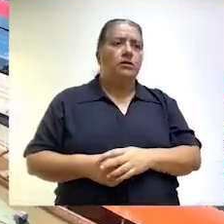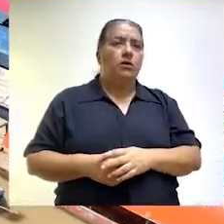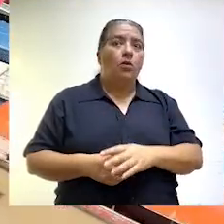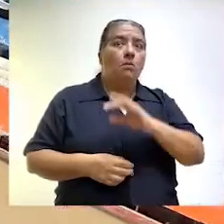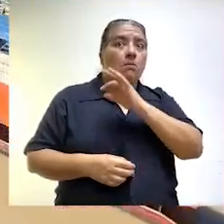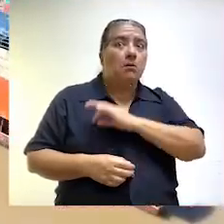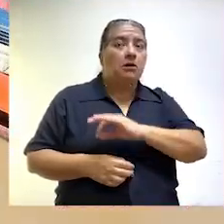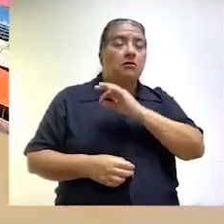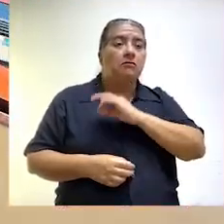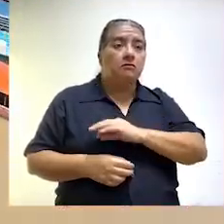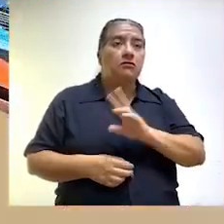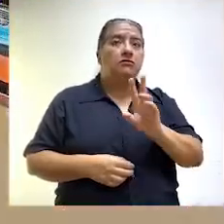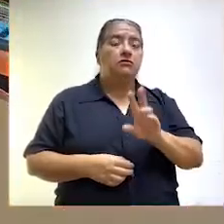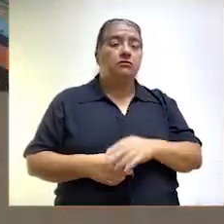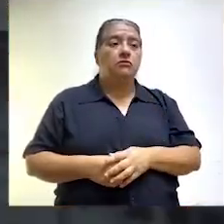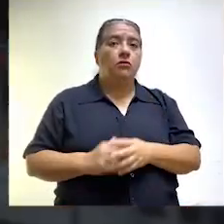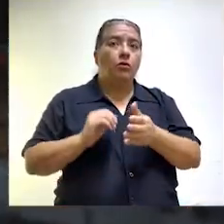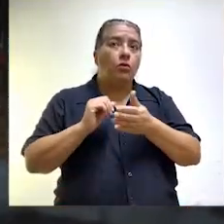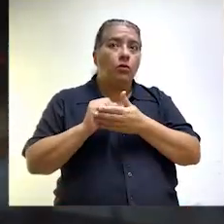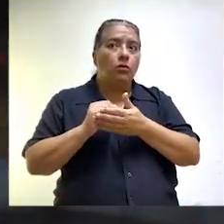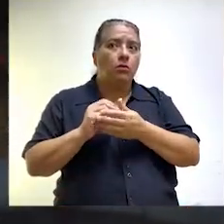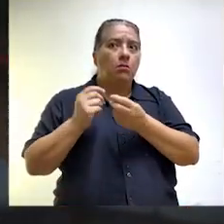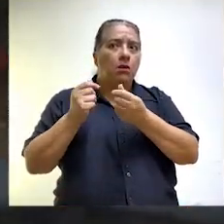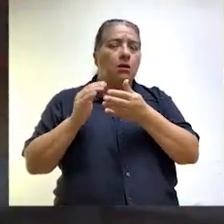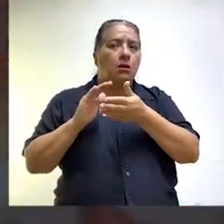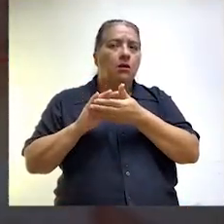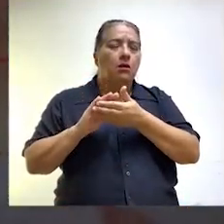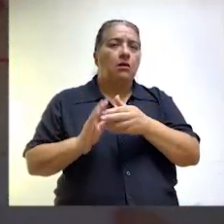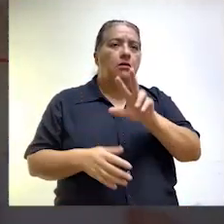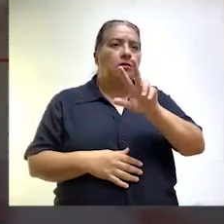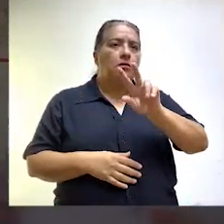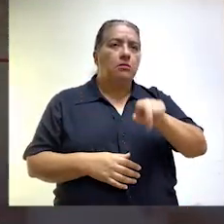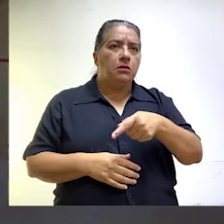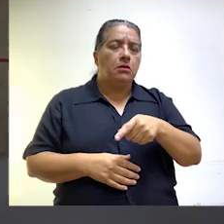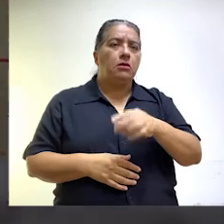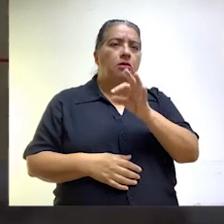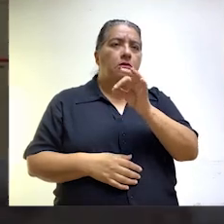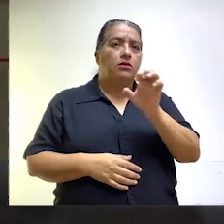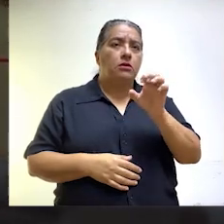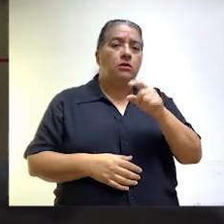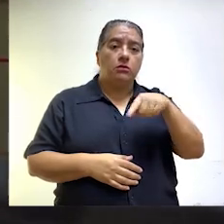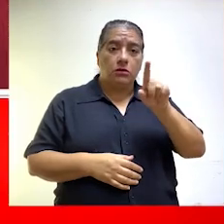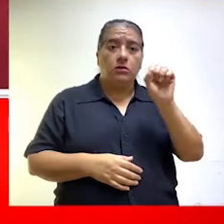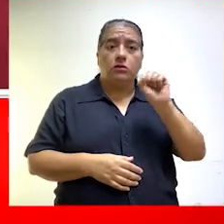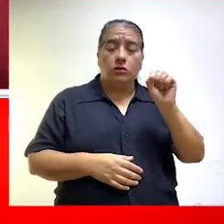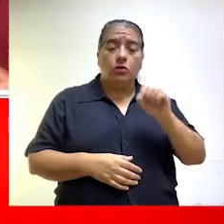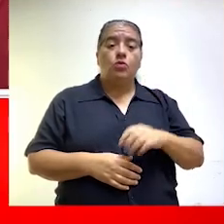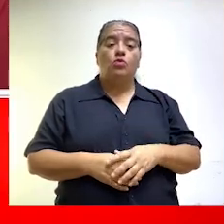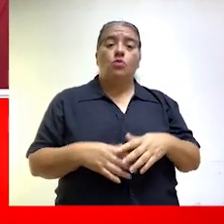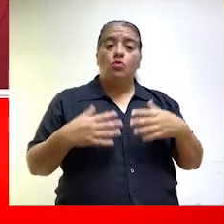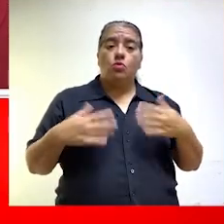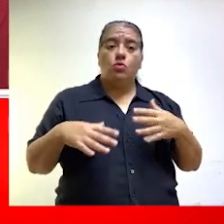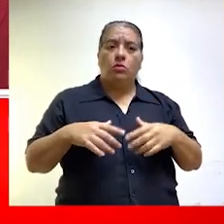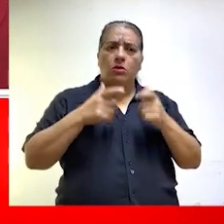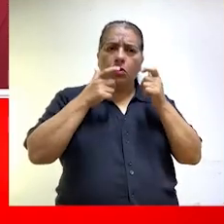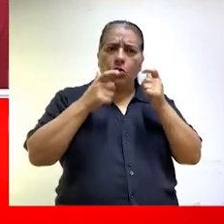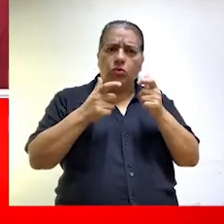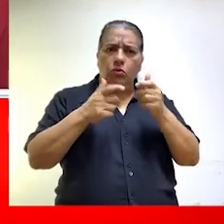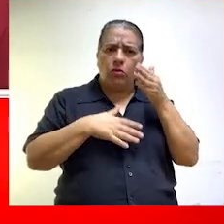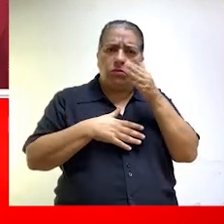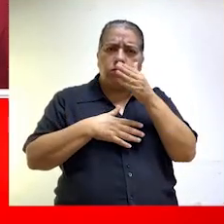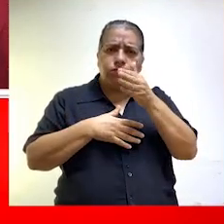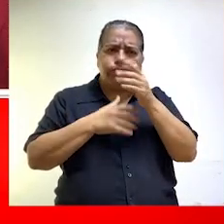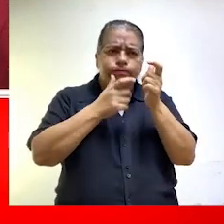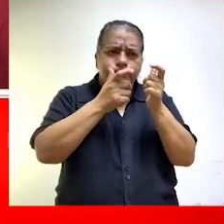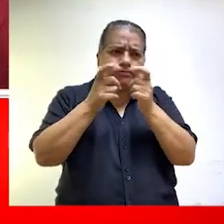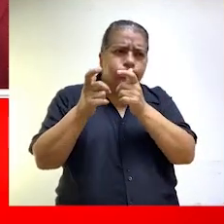un beneficio neto en general de alrededor de 3.900 millones de soles. ¿Y esto se determina porque el control